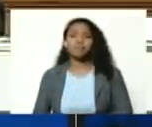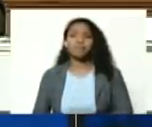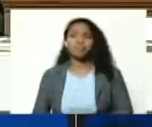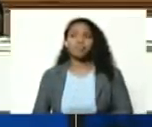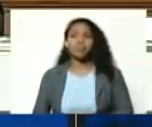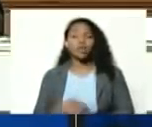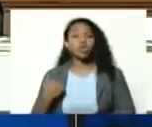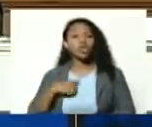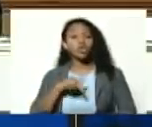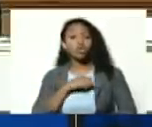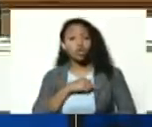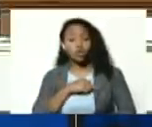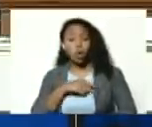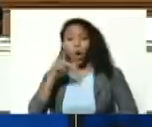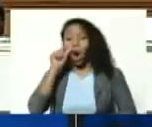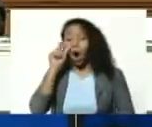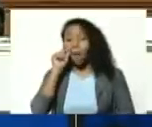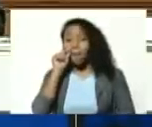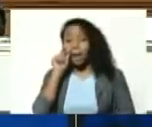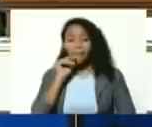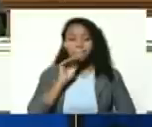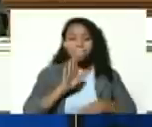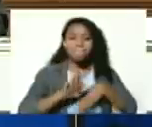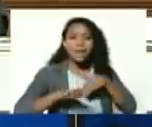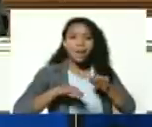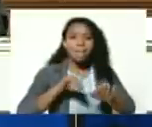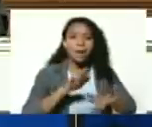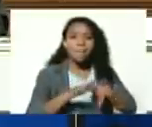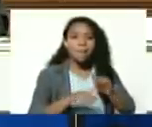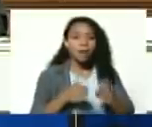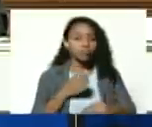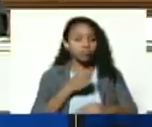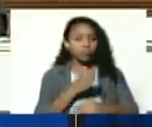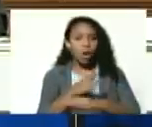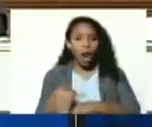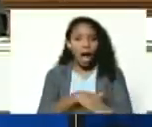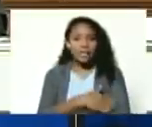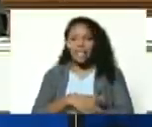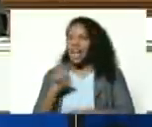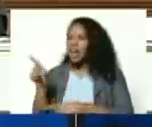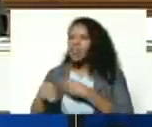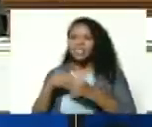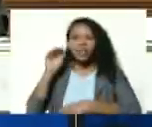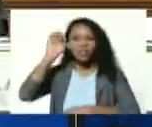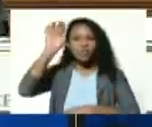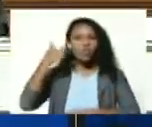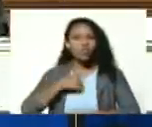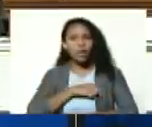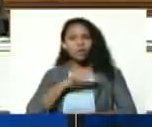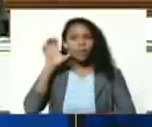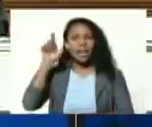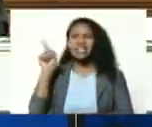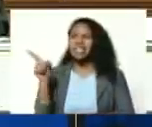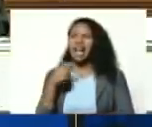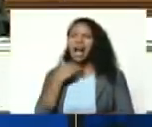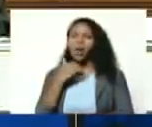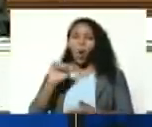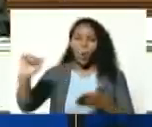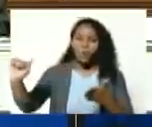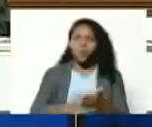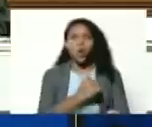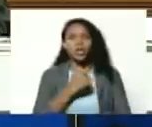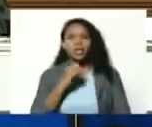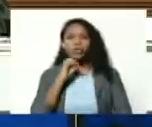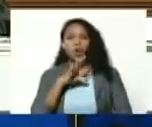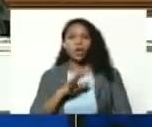nosotros los hombres de a pie íbamos por las calles diciendo que va a ser del futuro de nuestro país si se borra la historia